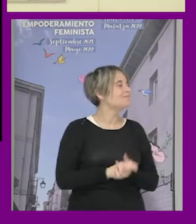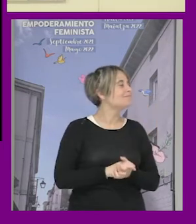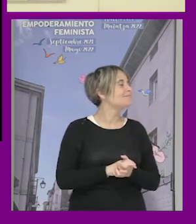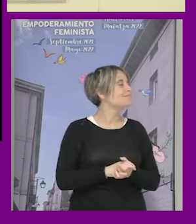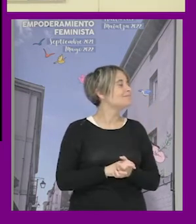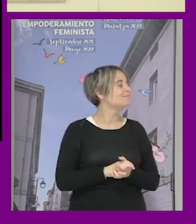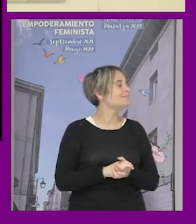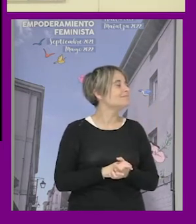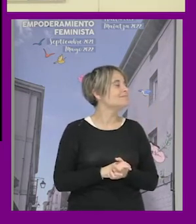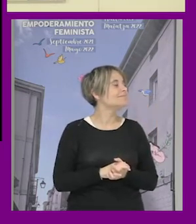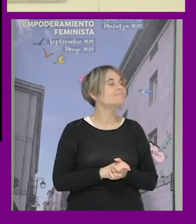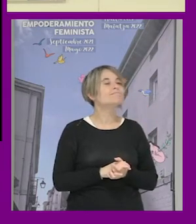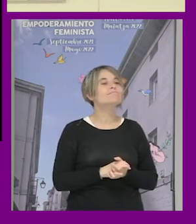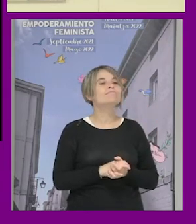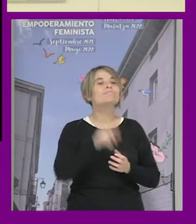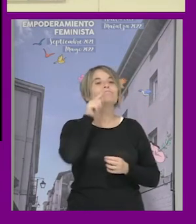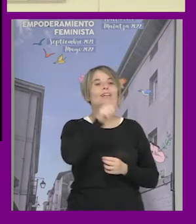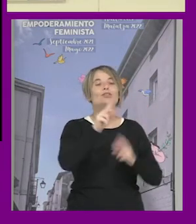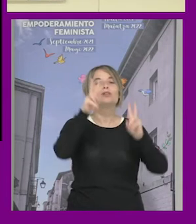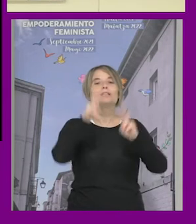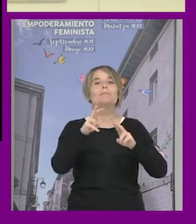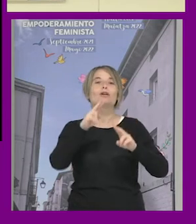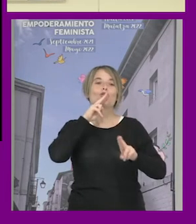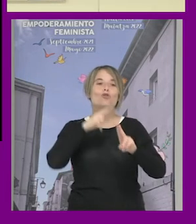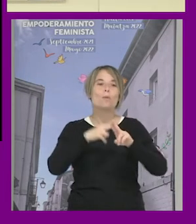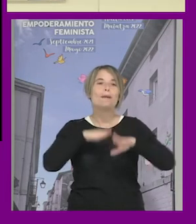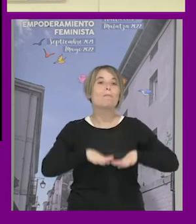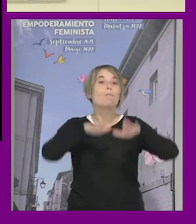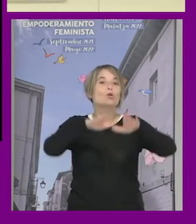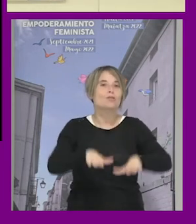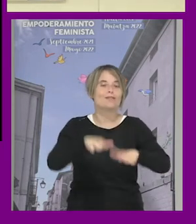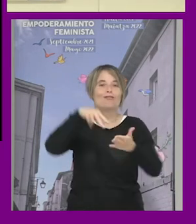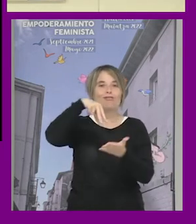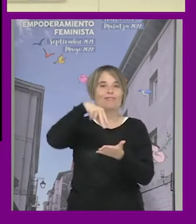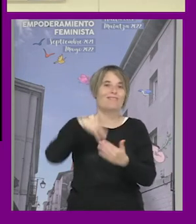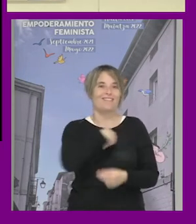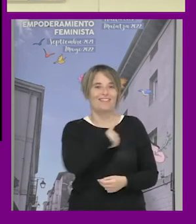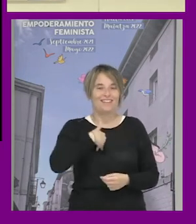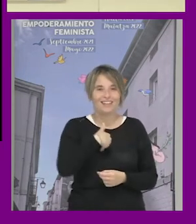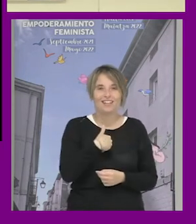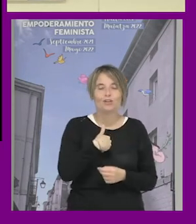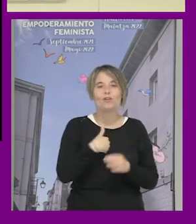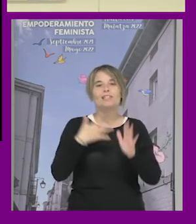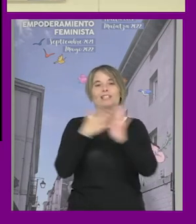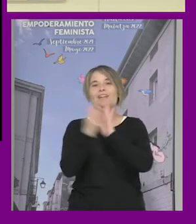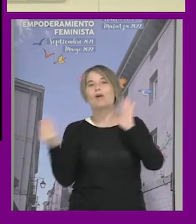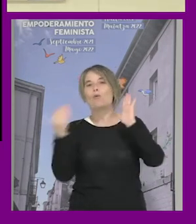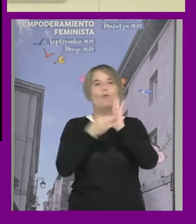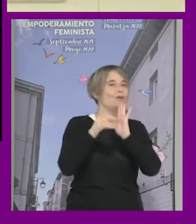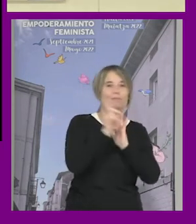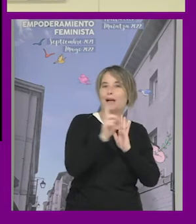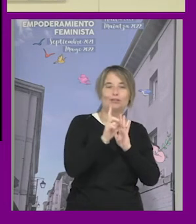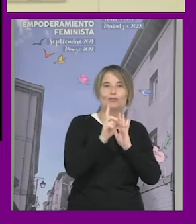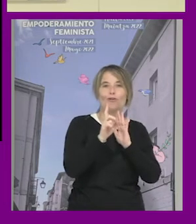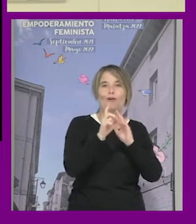vale vale para nosotras faltaba una dimensión que es la posición de género y es una posición es una dimensión que no es una más no está al mismo